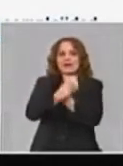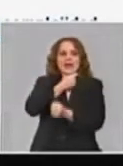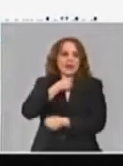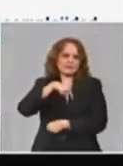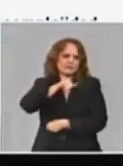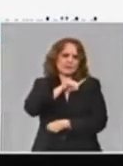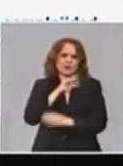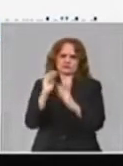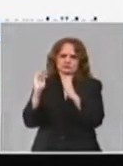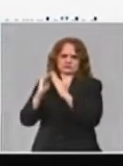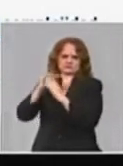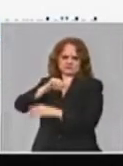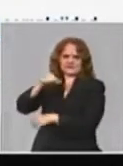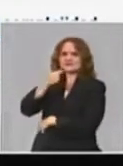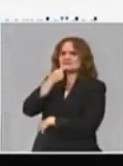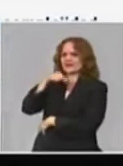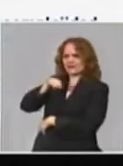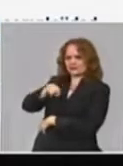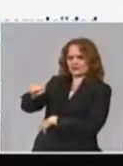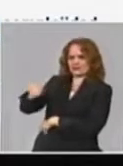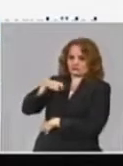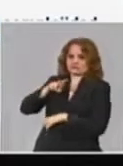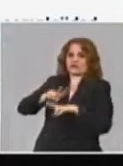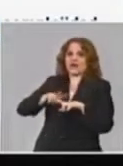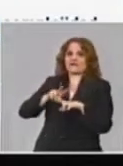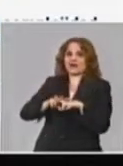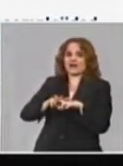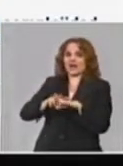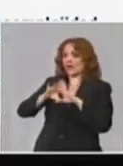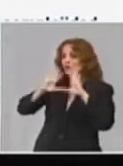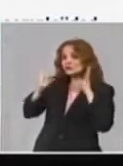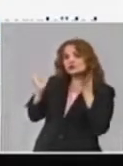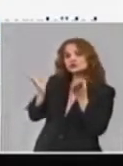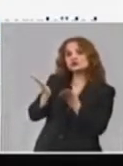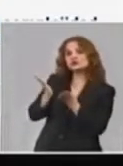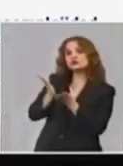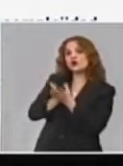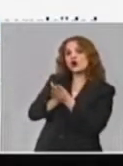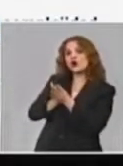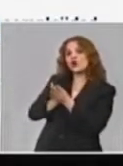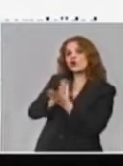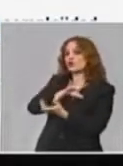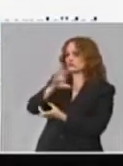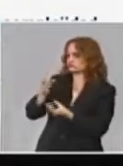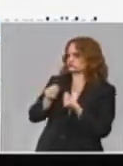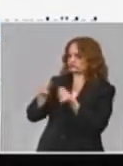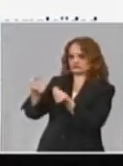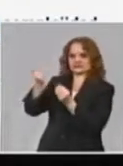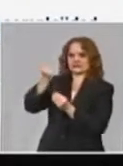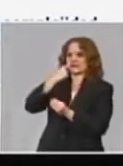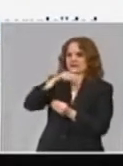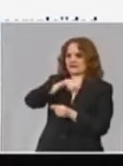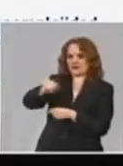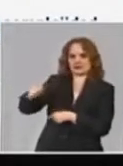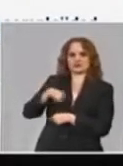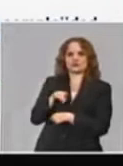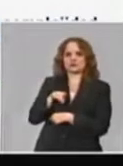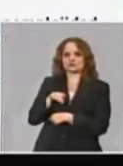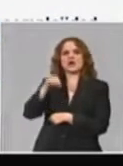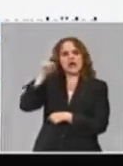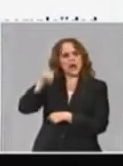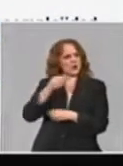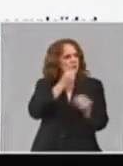Habana, que eso fue lo primero que se hizo, y eso se le puso la totalidad, y ahora se está completando en todos los hogares del país con resultados muy